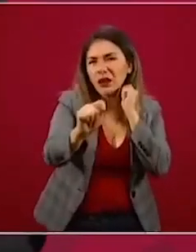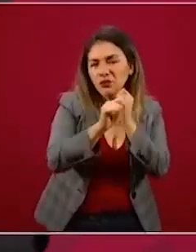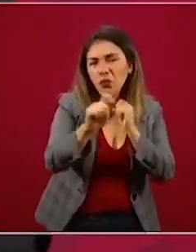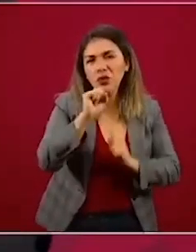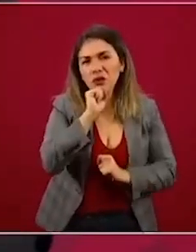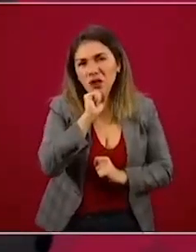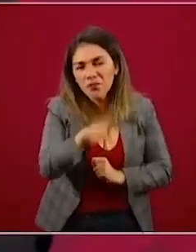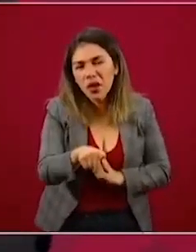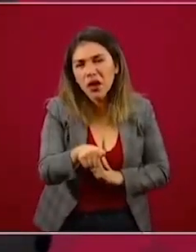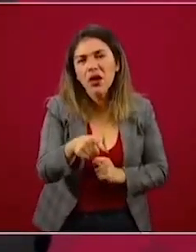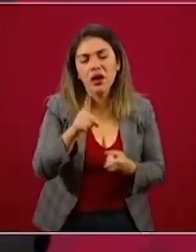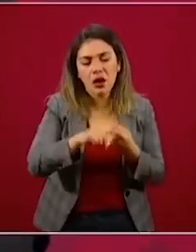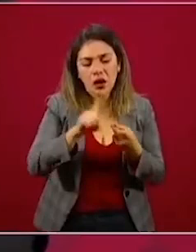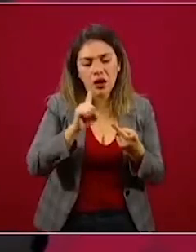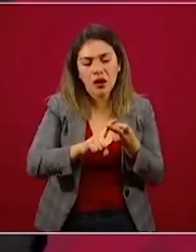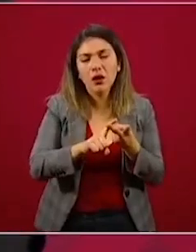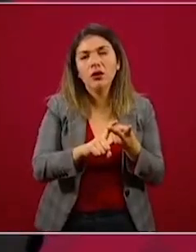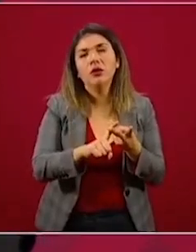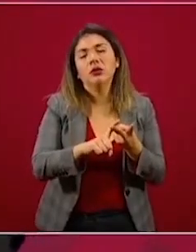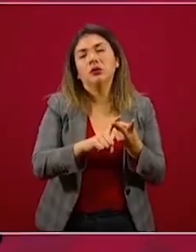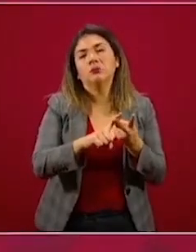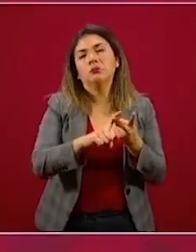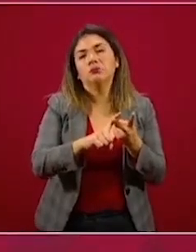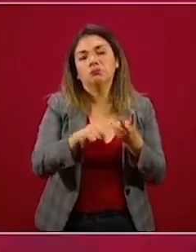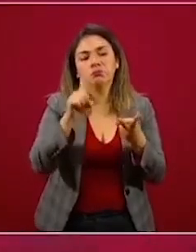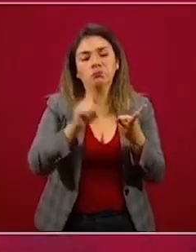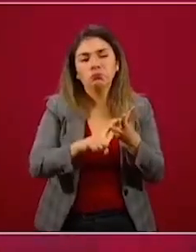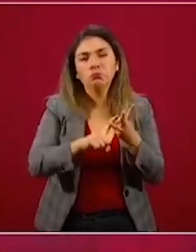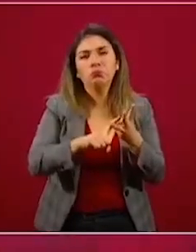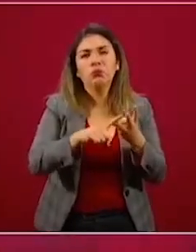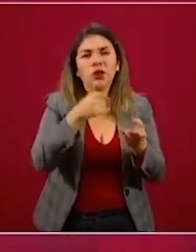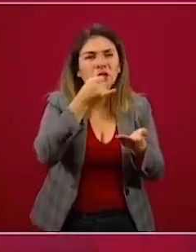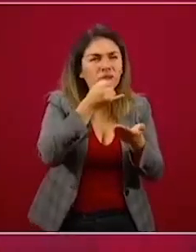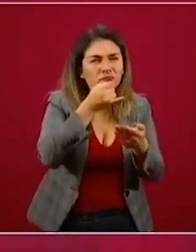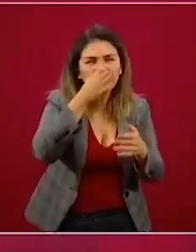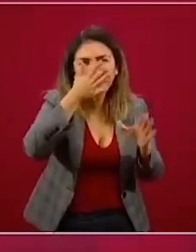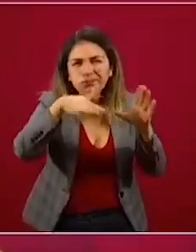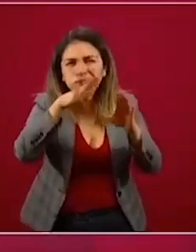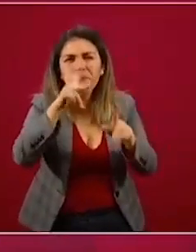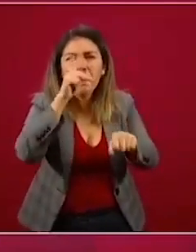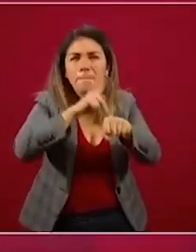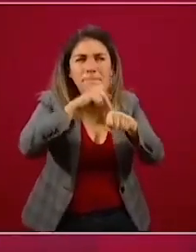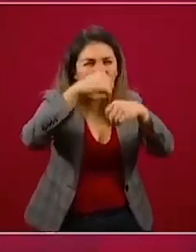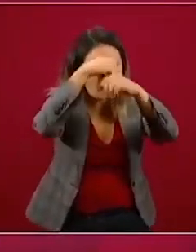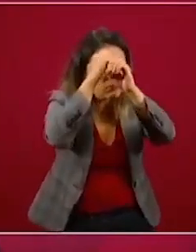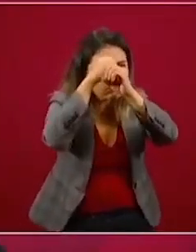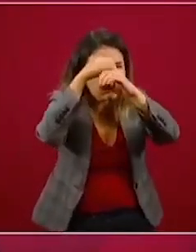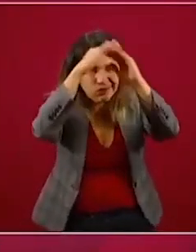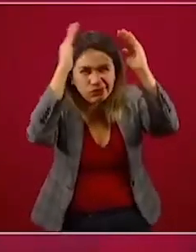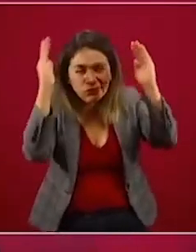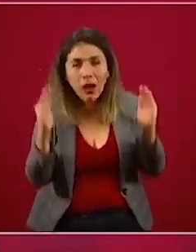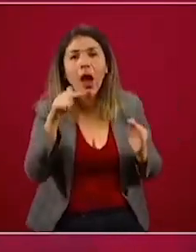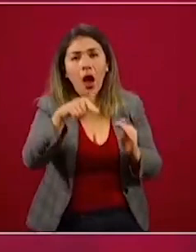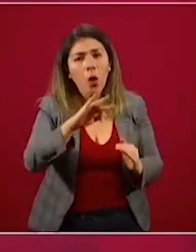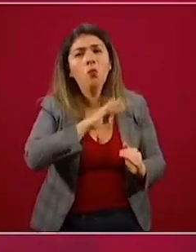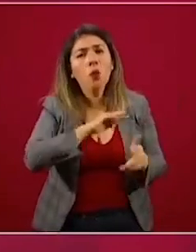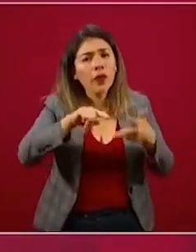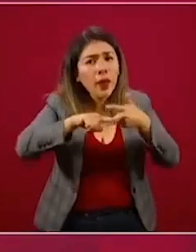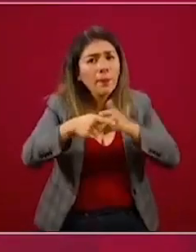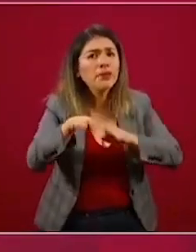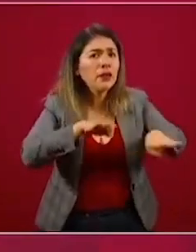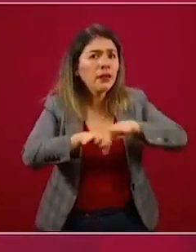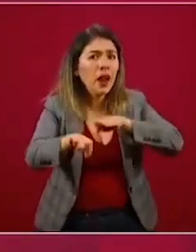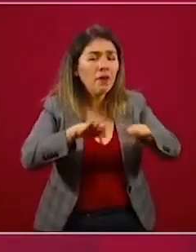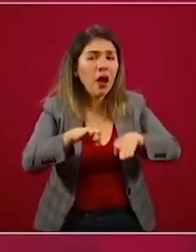la minería, puedan empezar con sus actividades a